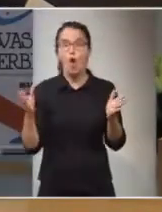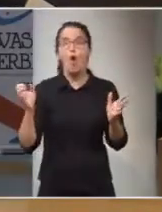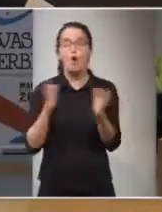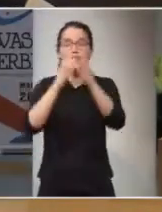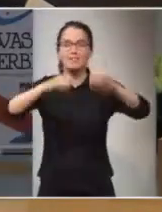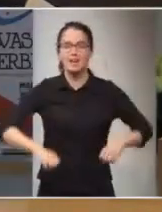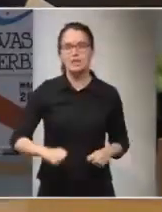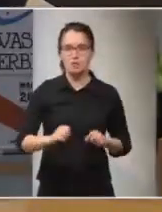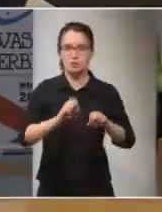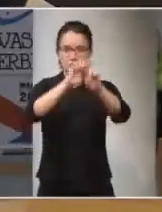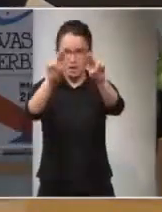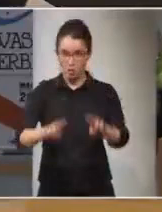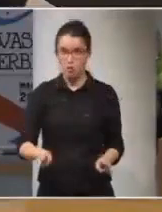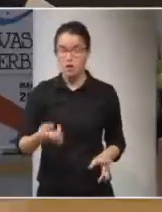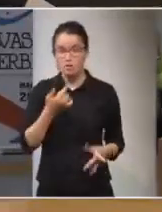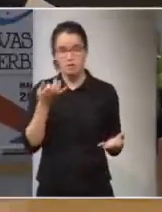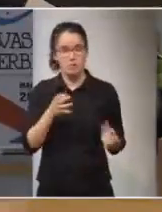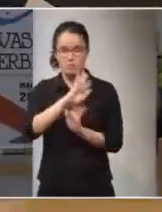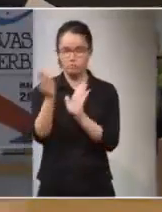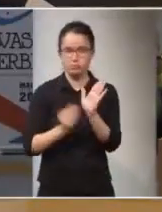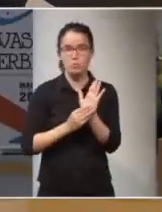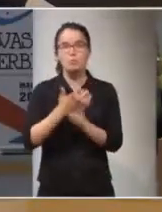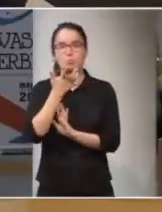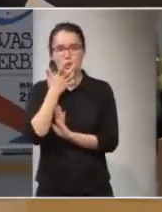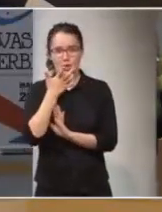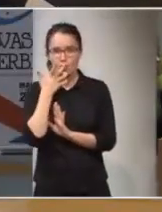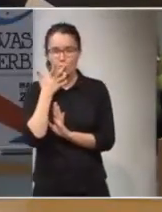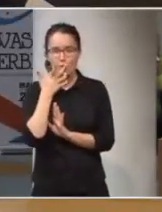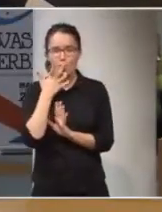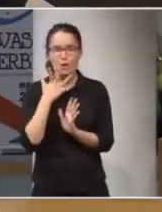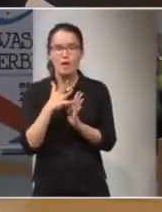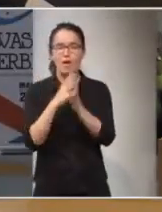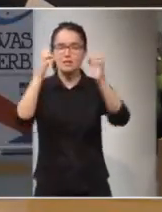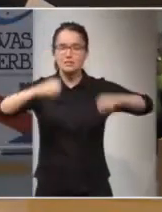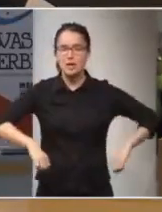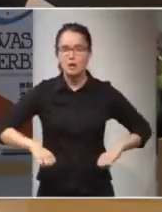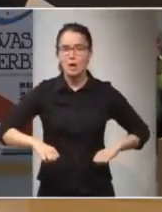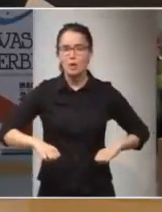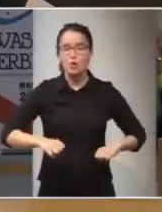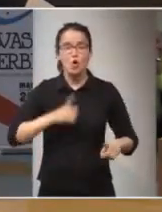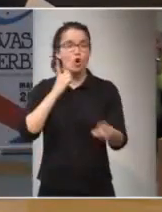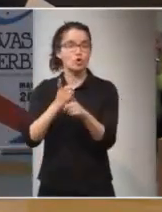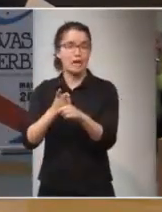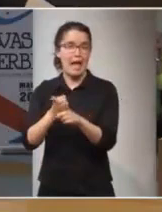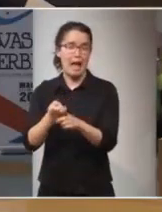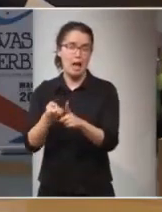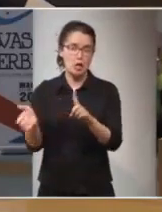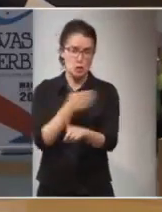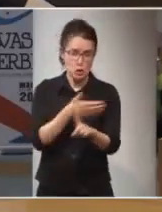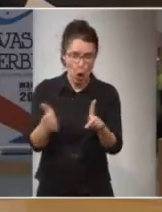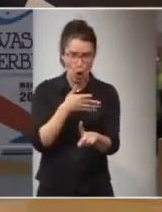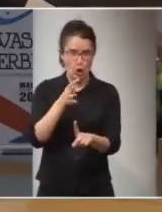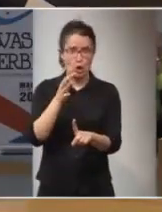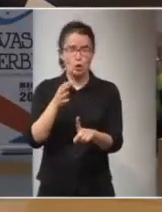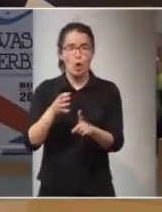internacionales que lo recojan, como por ejemplo el Tratado de la Convención contra la Tortura, la Convención